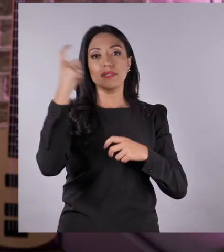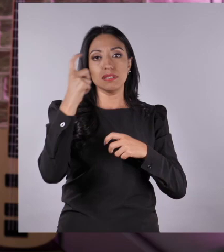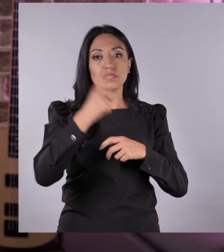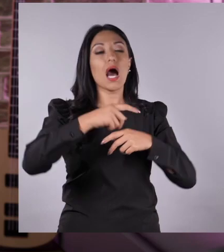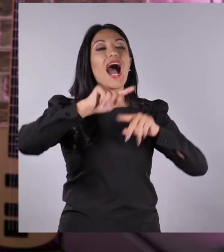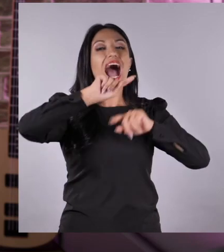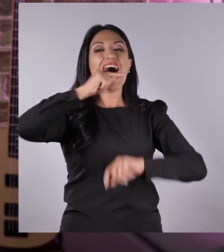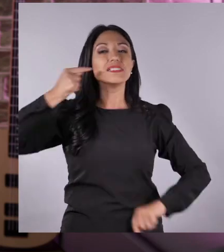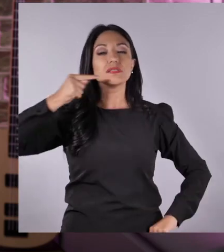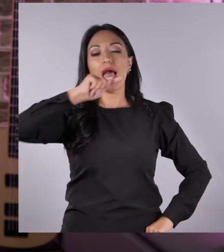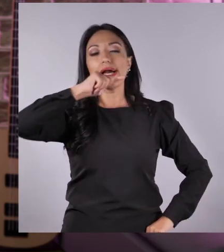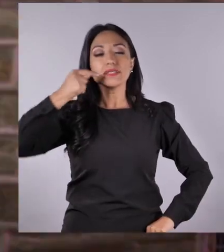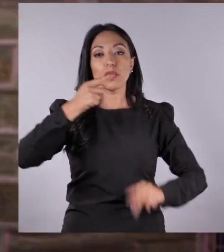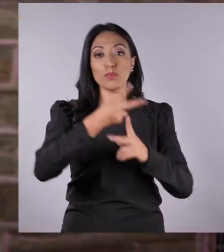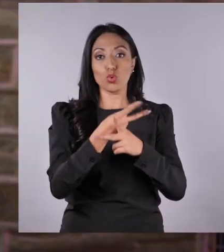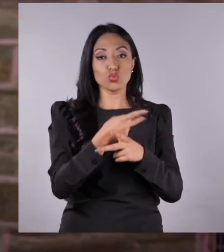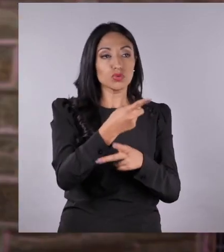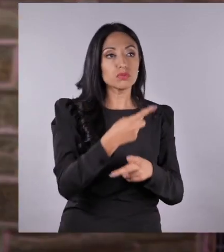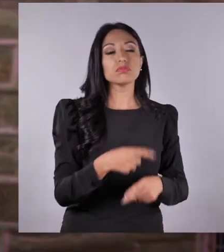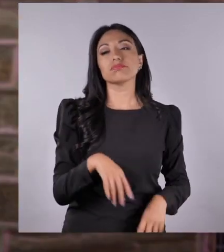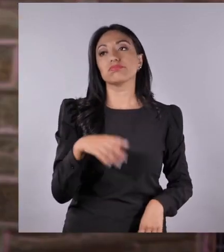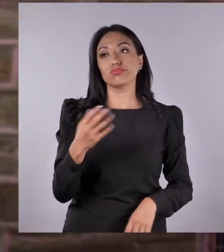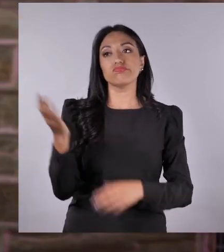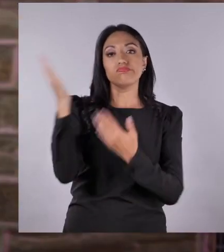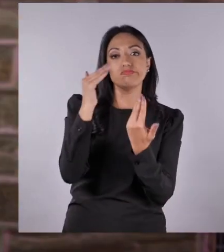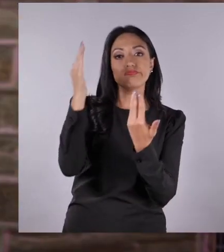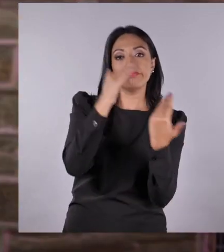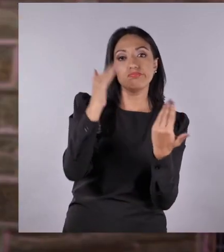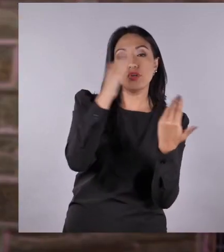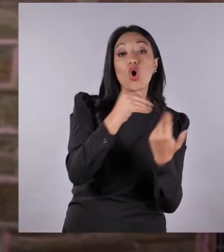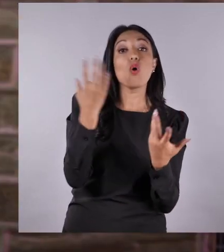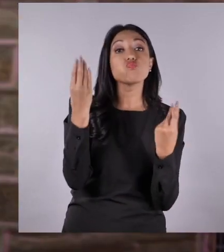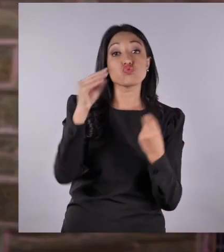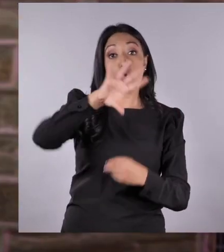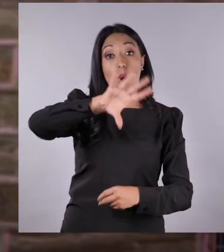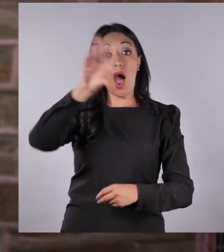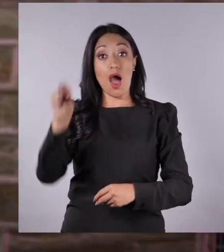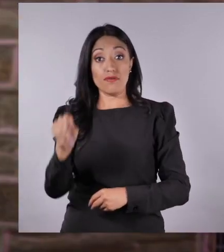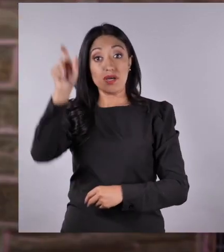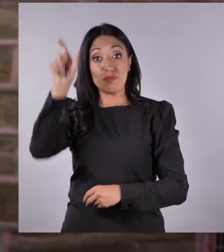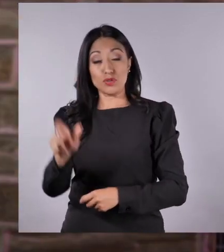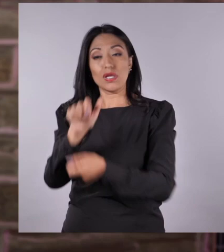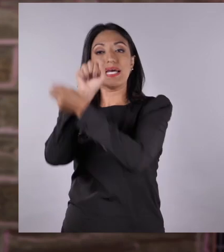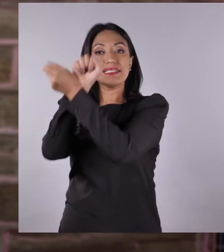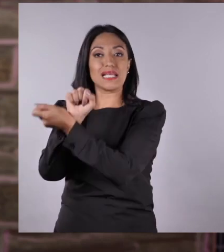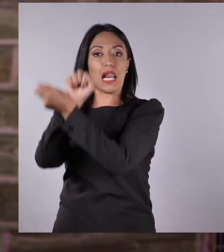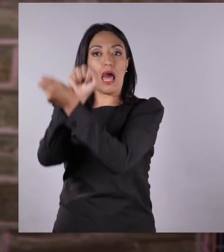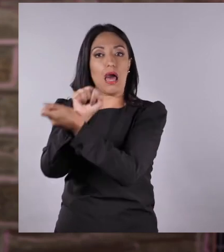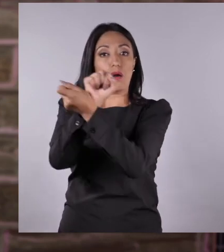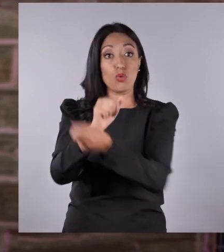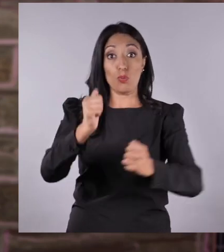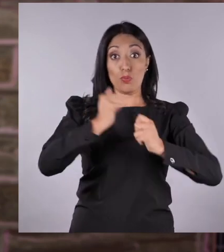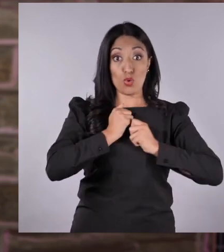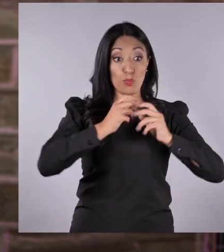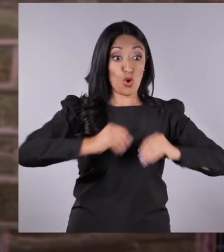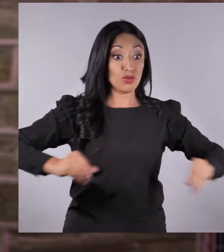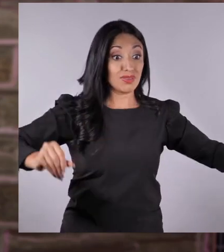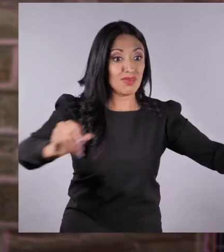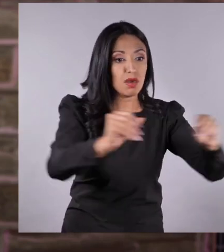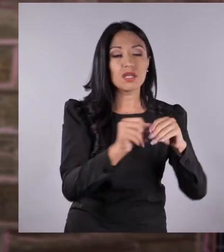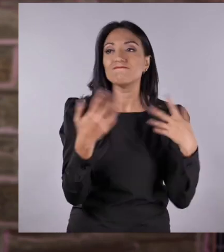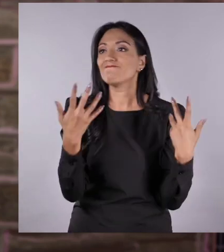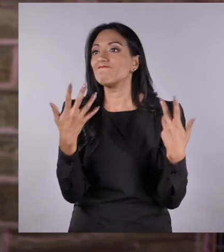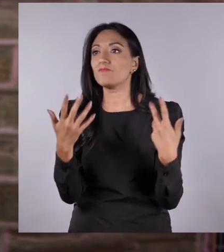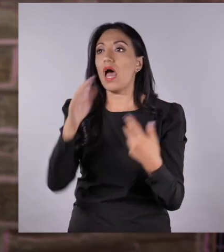mano de obra para cultivar la caña que se producía. Por eso vinieron muchos africanos esclavizados que fueron comprados por los